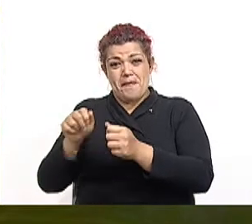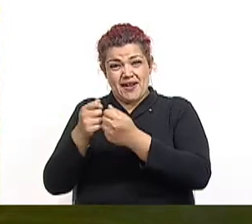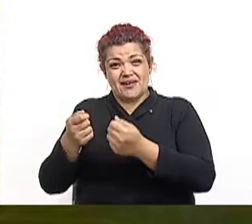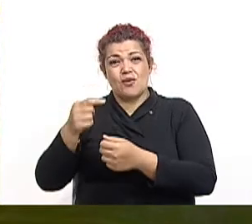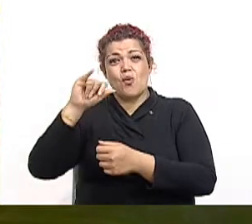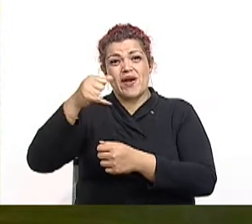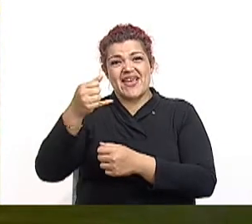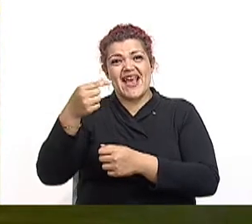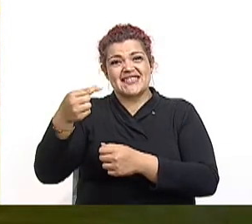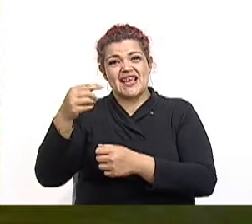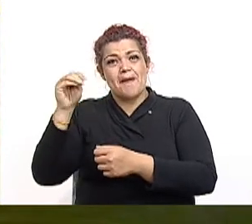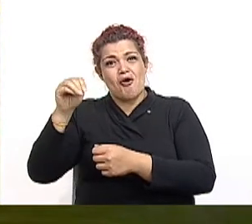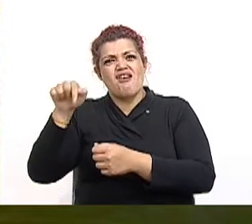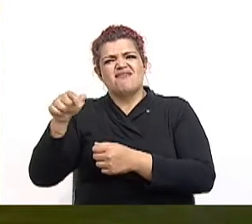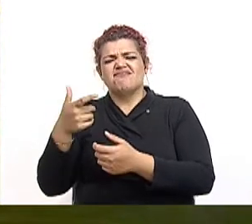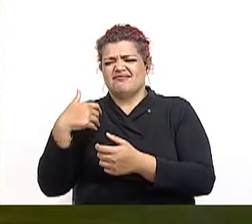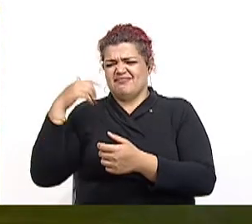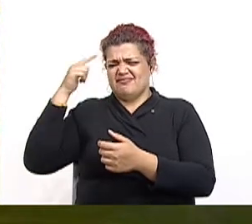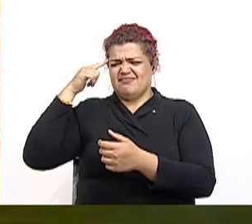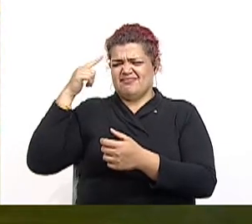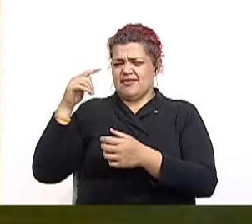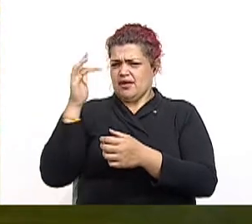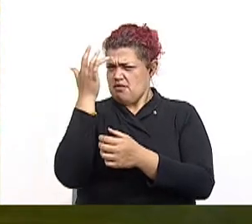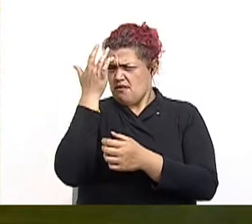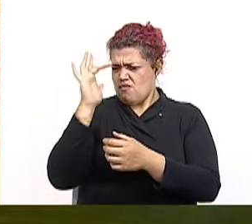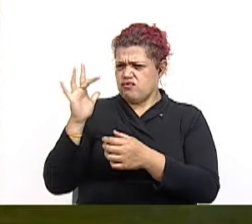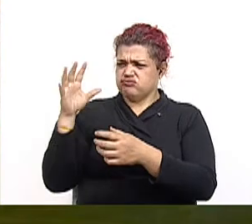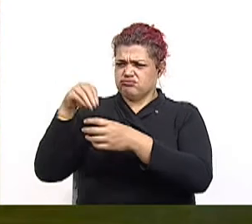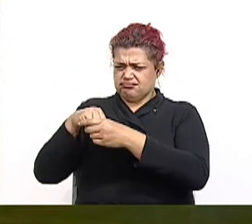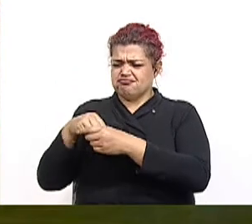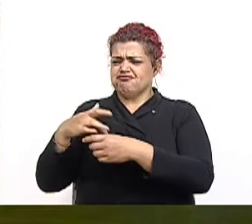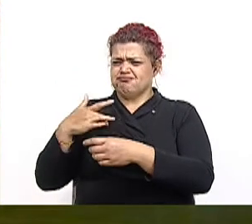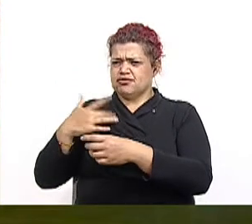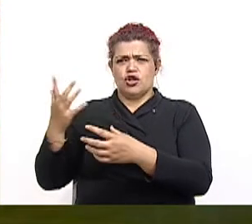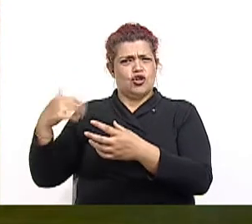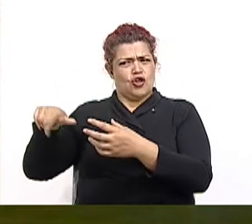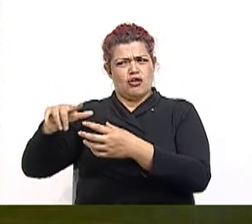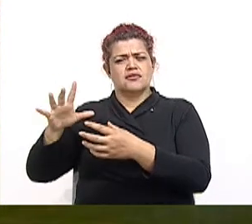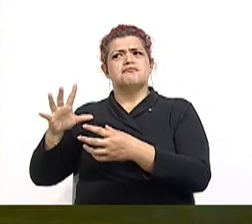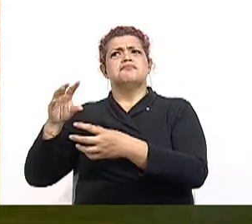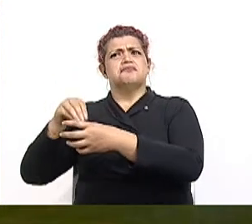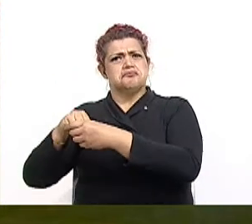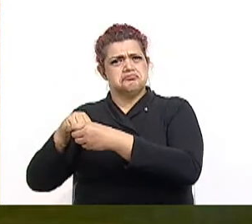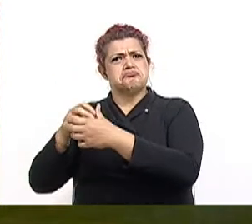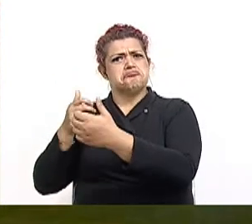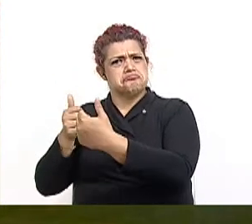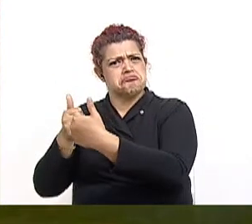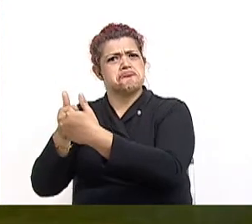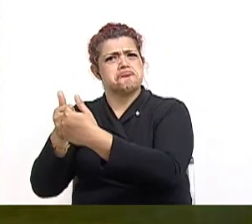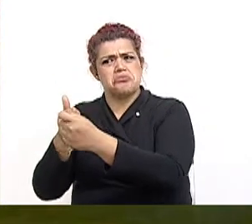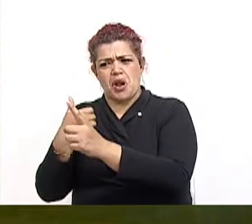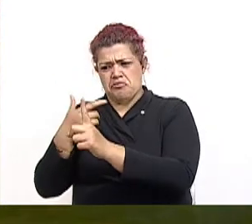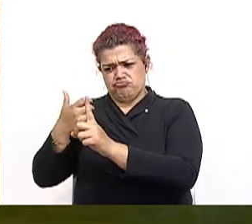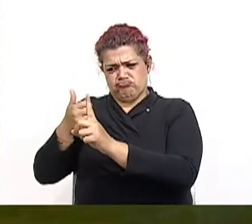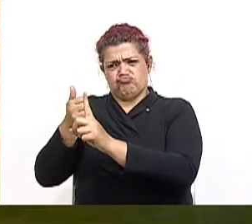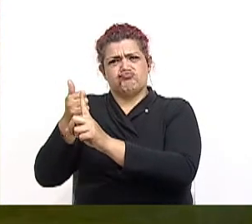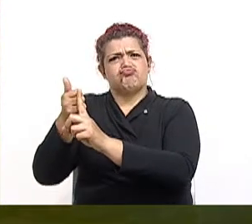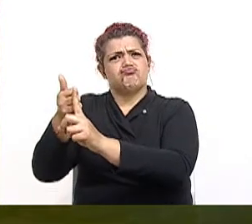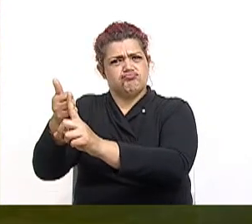con los sectores intelectuales. Seguimos con las incidencias del partido entre liberales y